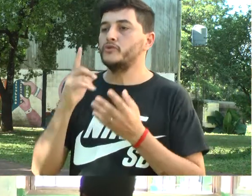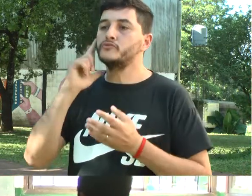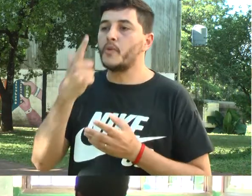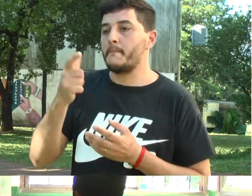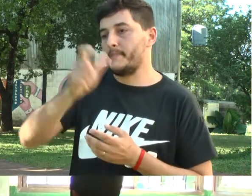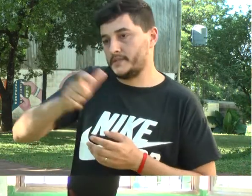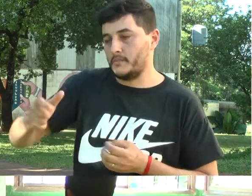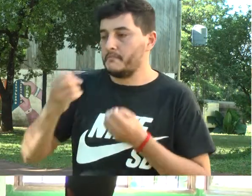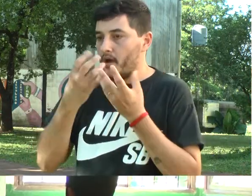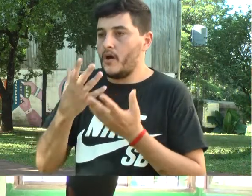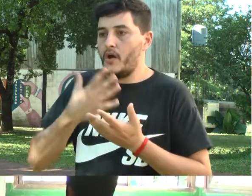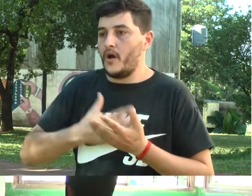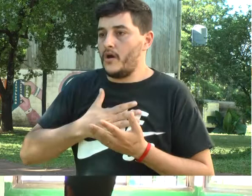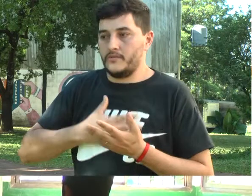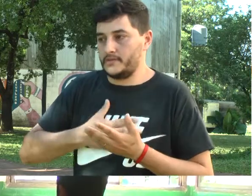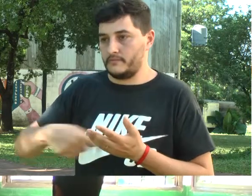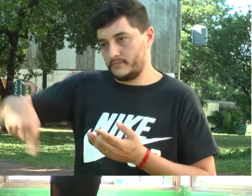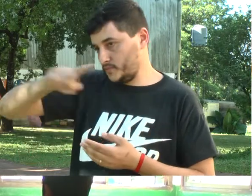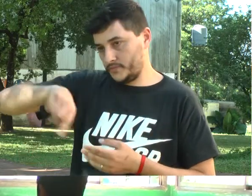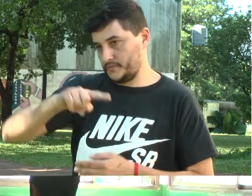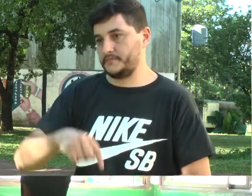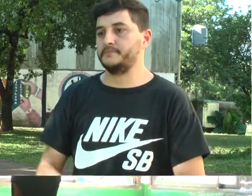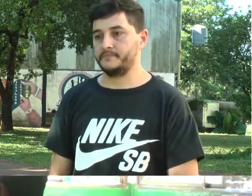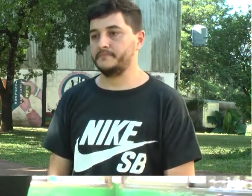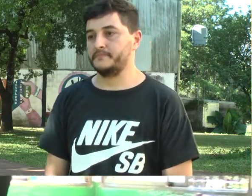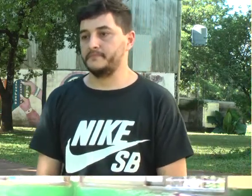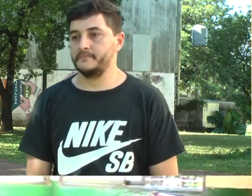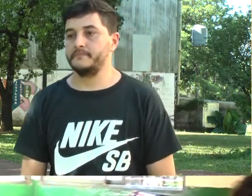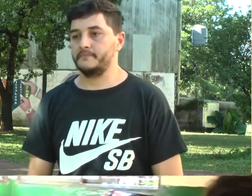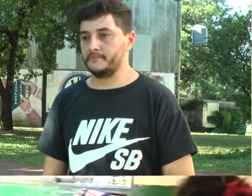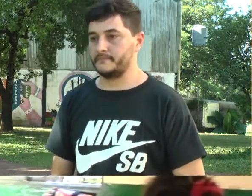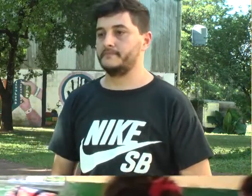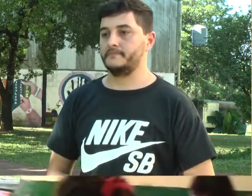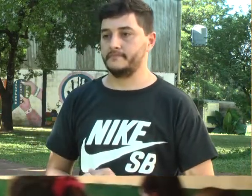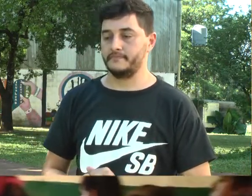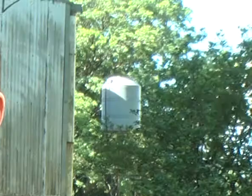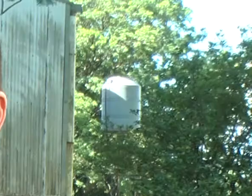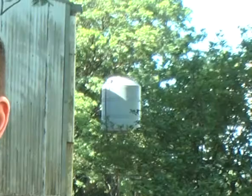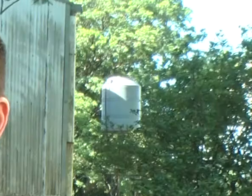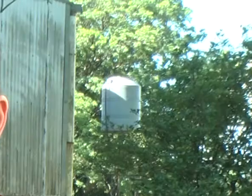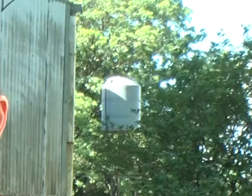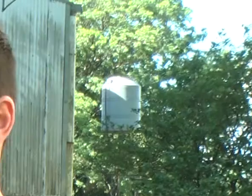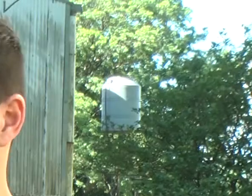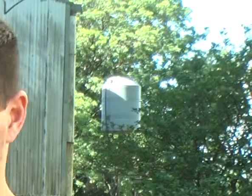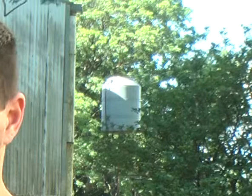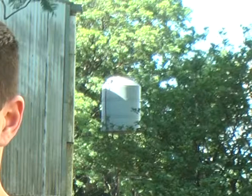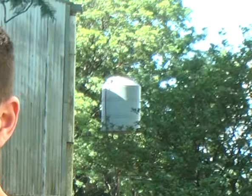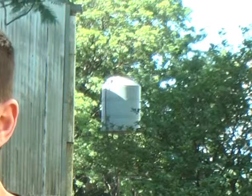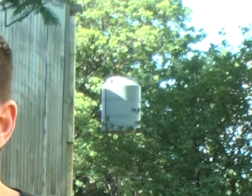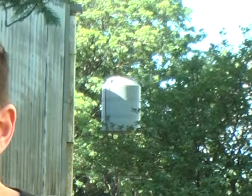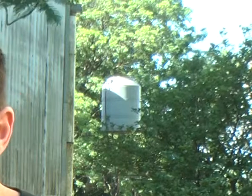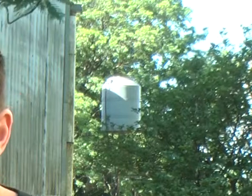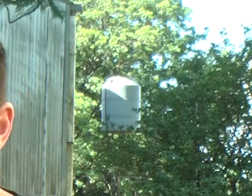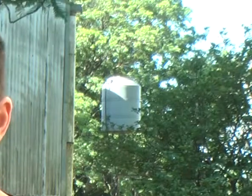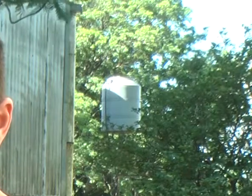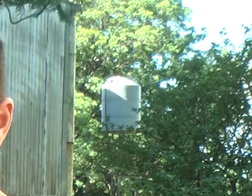progreso, y esto fue mejorando como para hacerlo más extensivo a otros lugares hasta hoy. Yo realmente